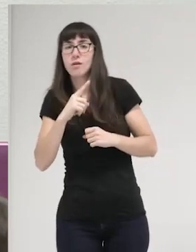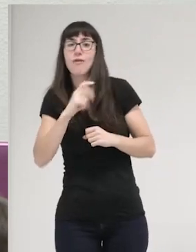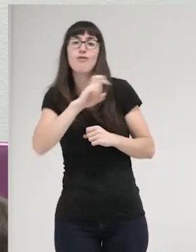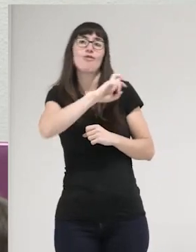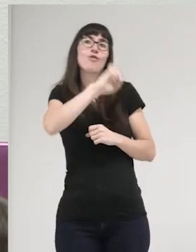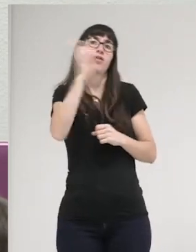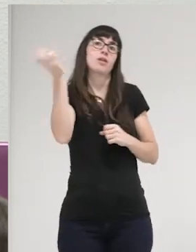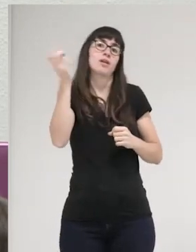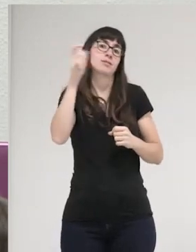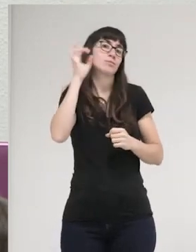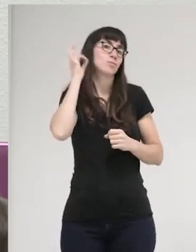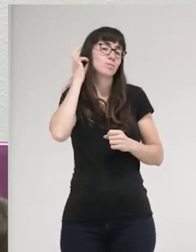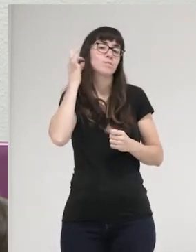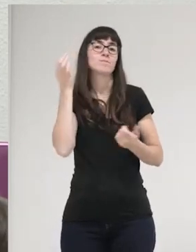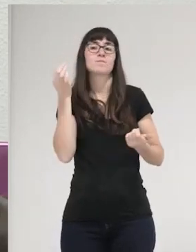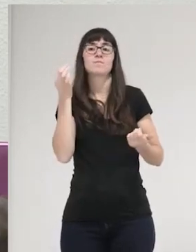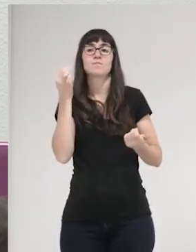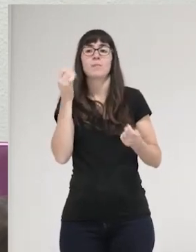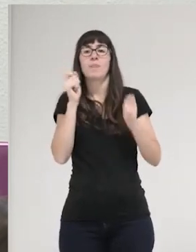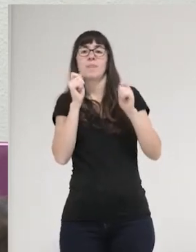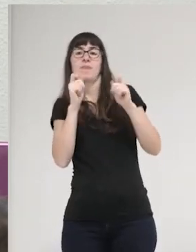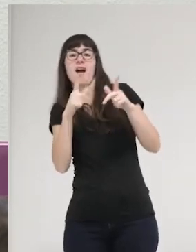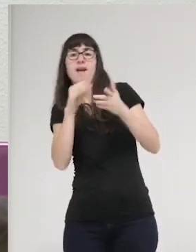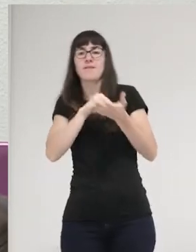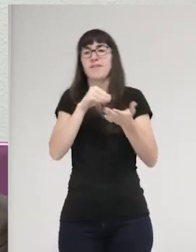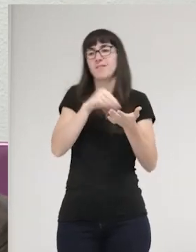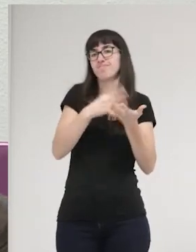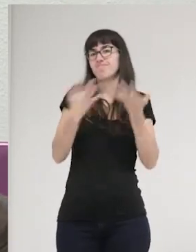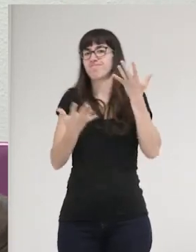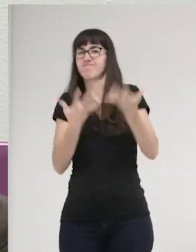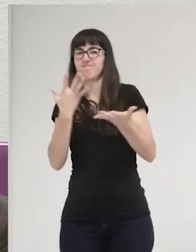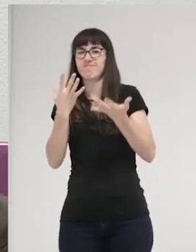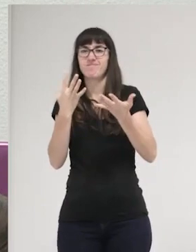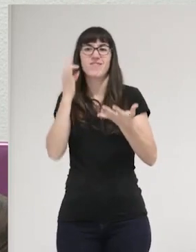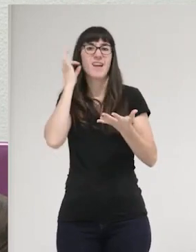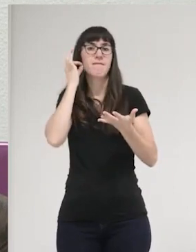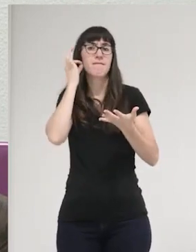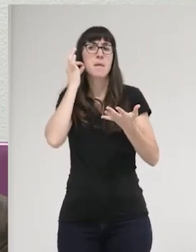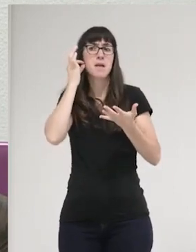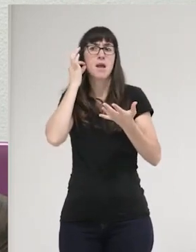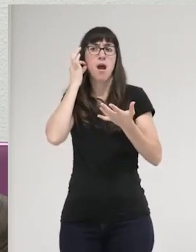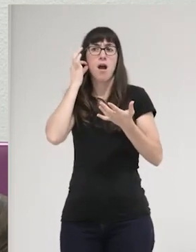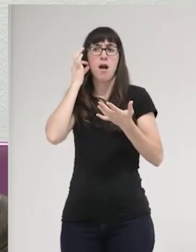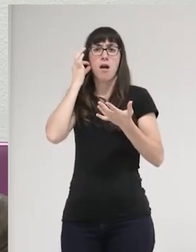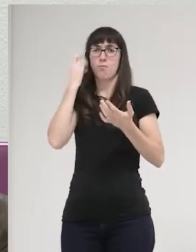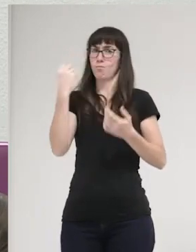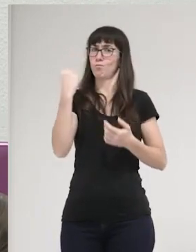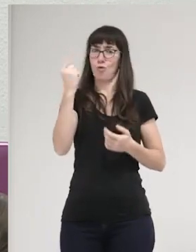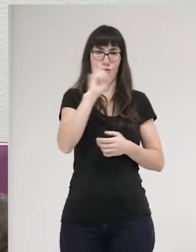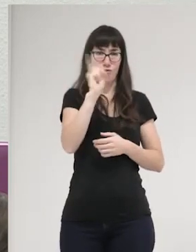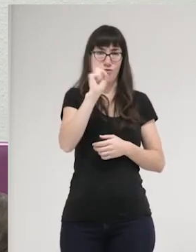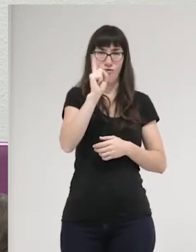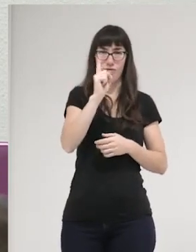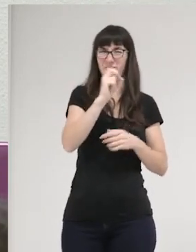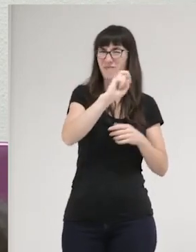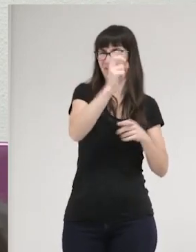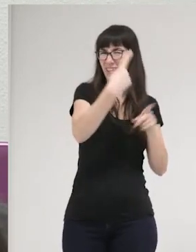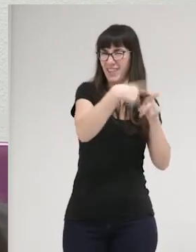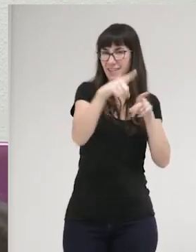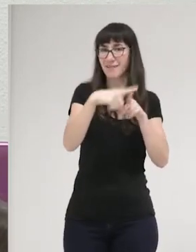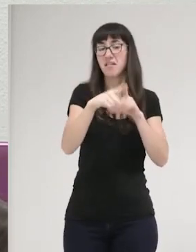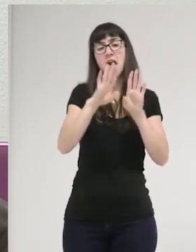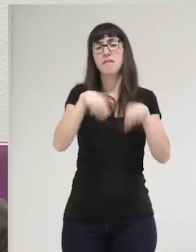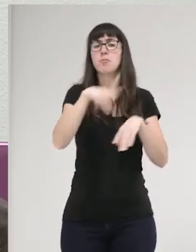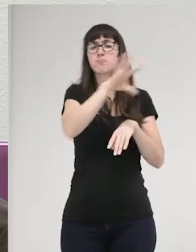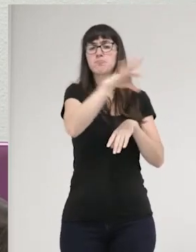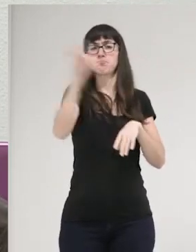que, de alguna forma, generaban algún tipo de... con feminidades no hegemónicas, básicamente, y que, de alguna forma, esos encierros eran